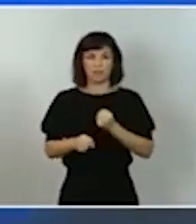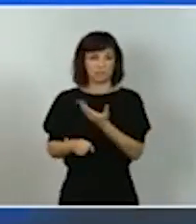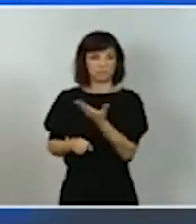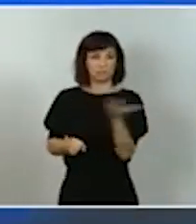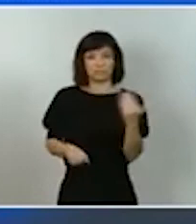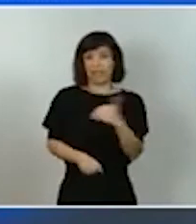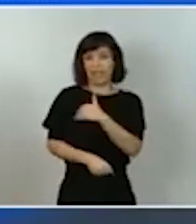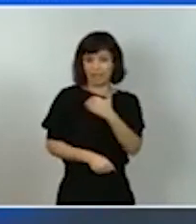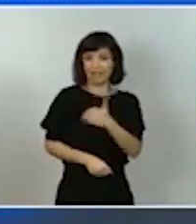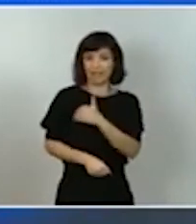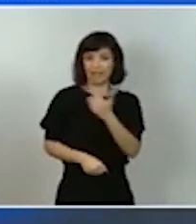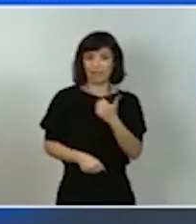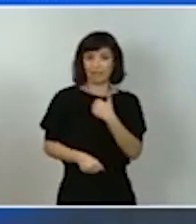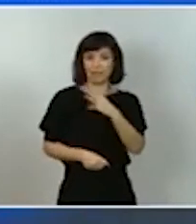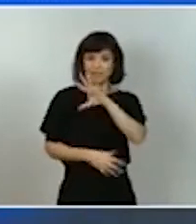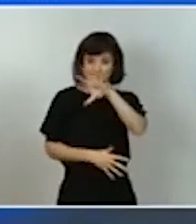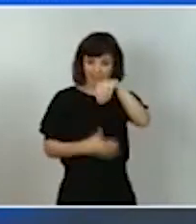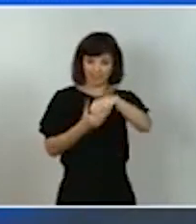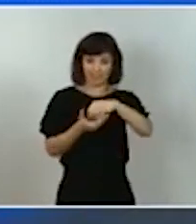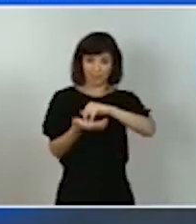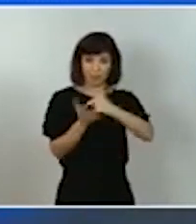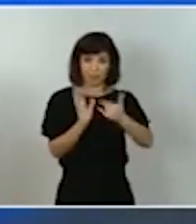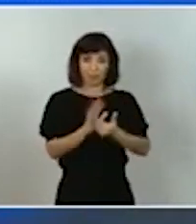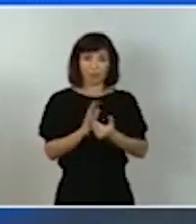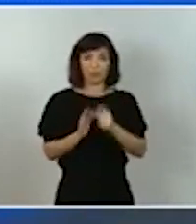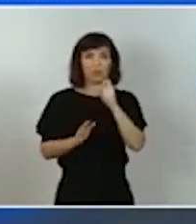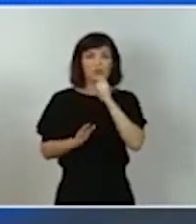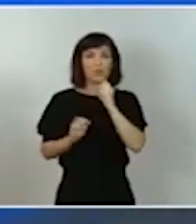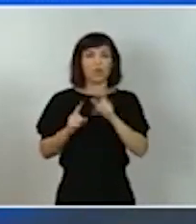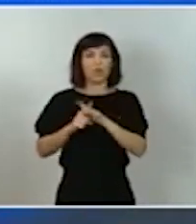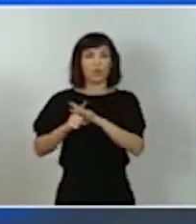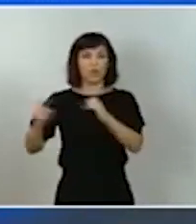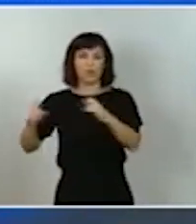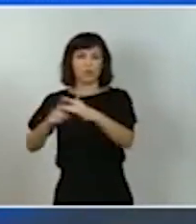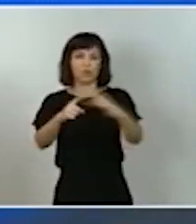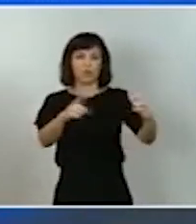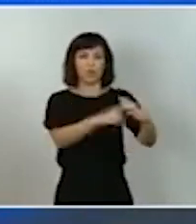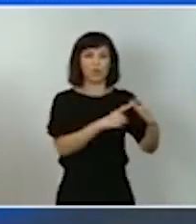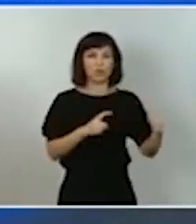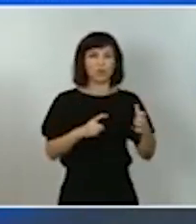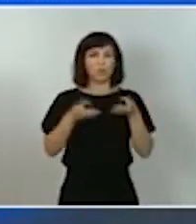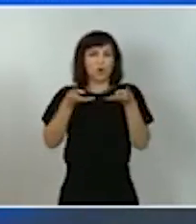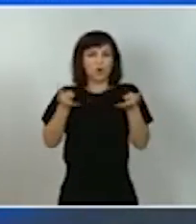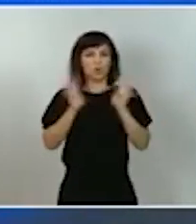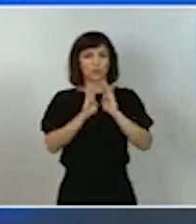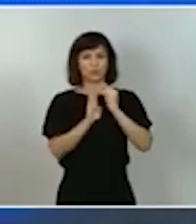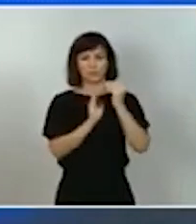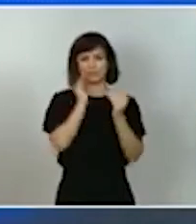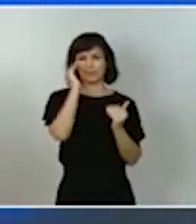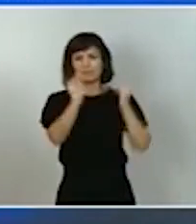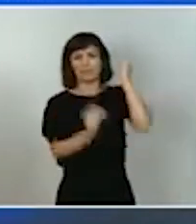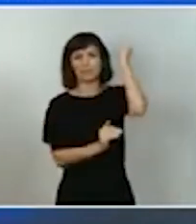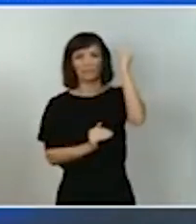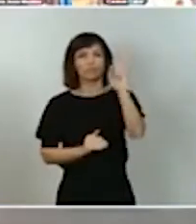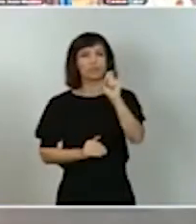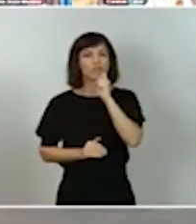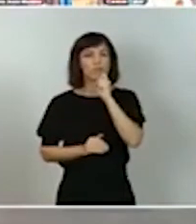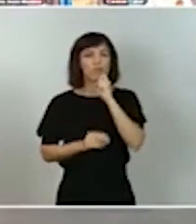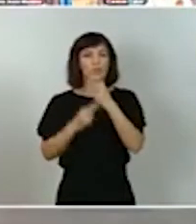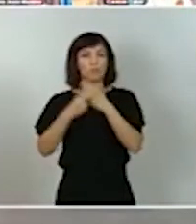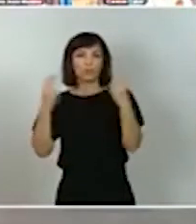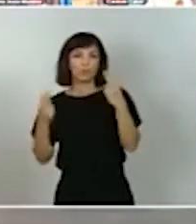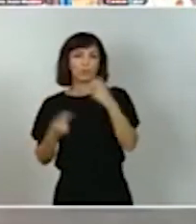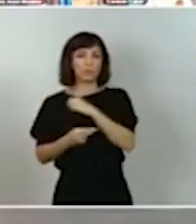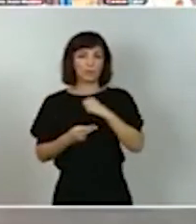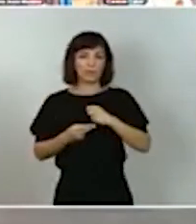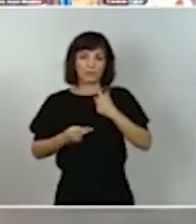participan en los proyectos a través de varios foros y consejos de alto nivel potenciando la colaboración público-privada porque necesitamos arrastrar